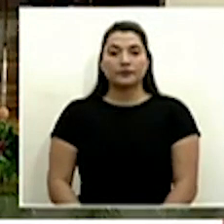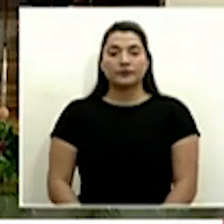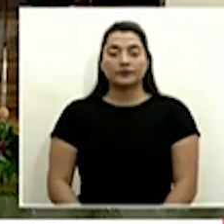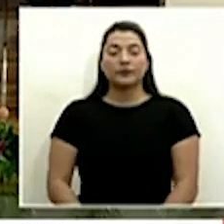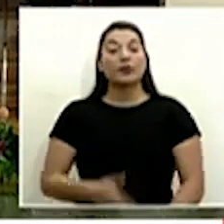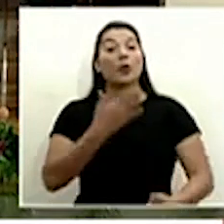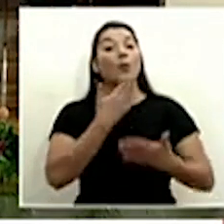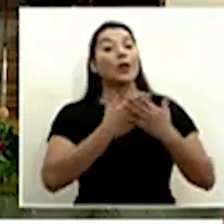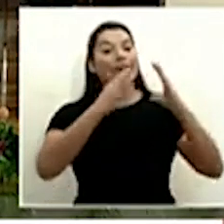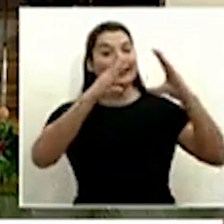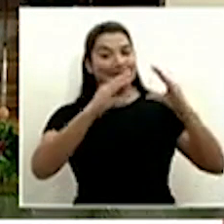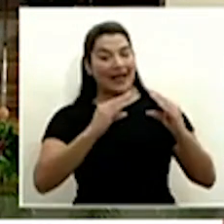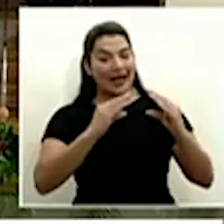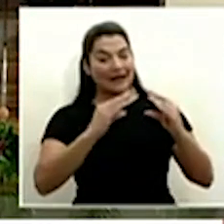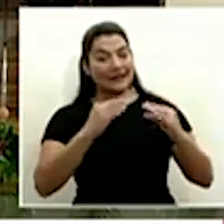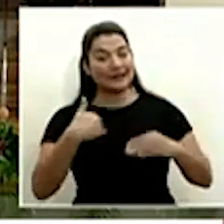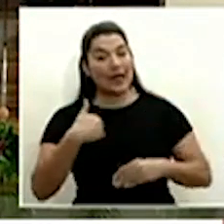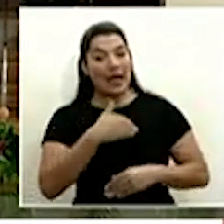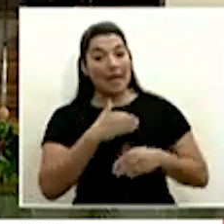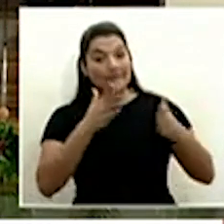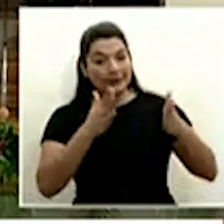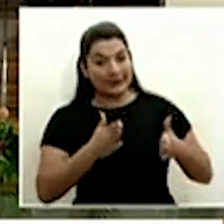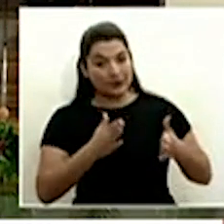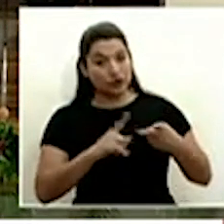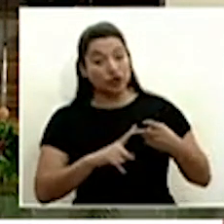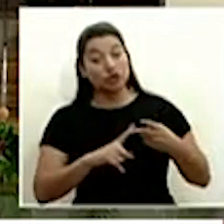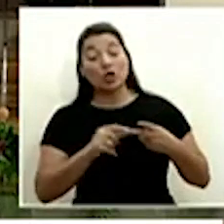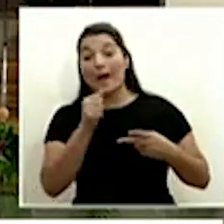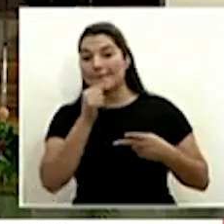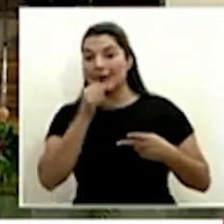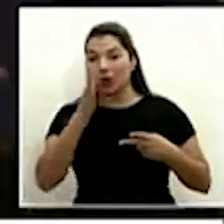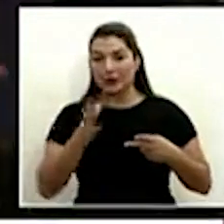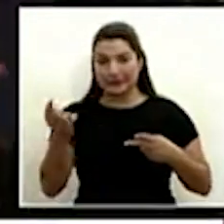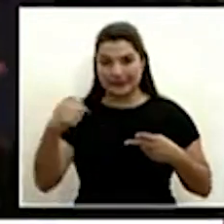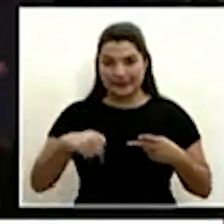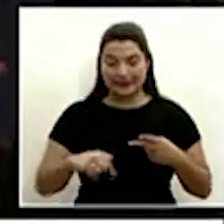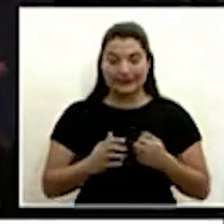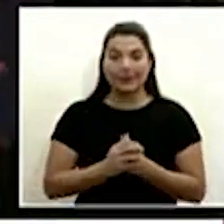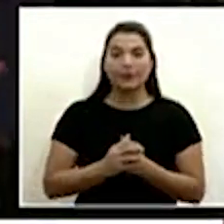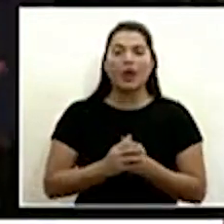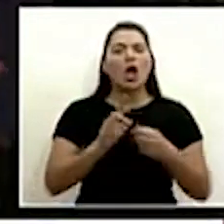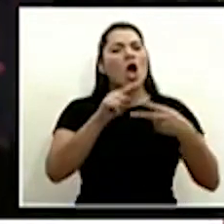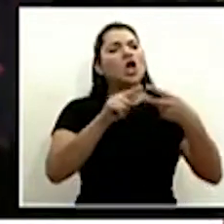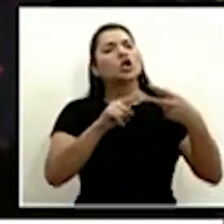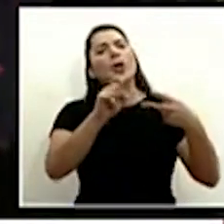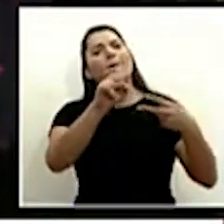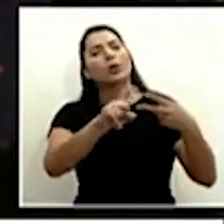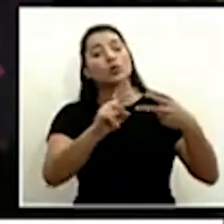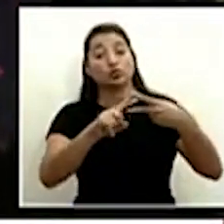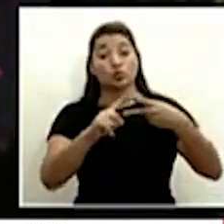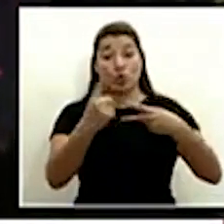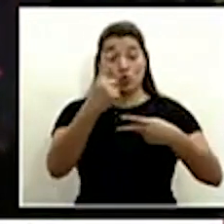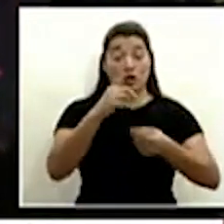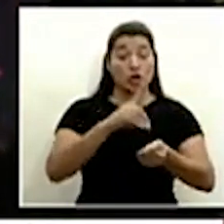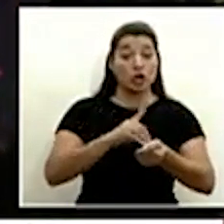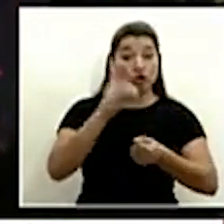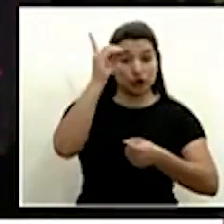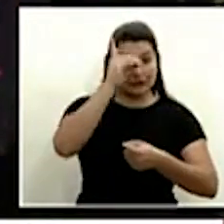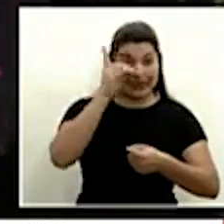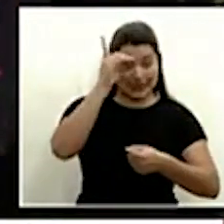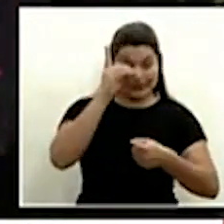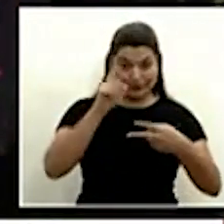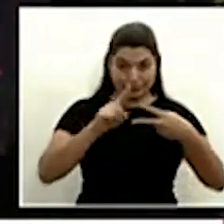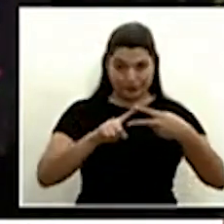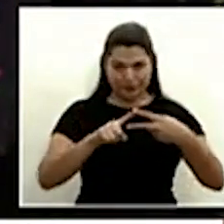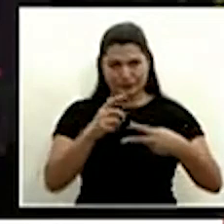buenas tardes a los jerarcas y a los colegas que estamos acá en presidencia son dos consultas una para don Daniel Salas si